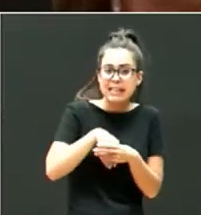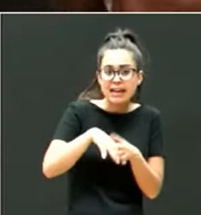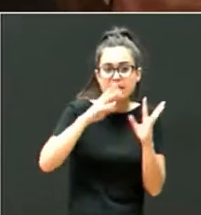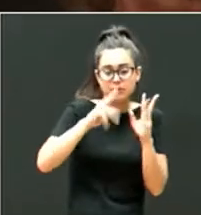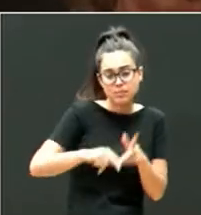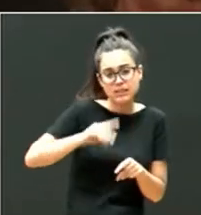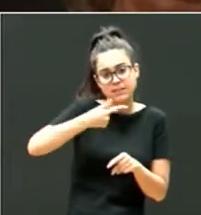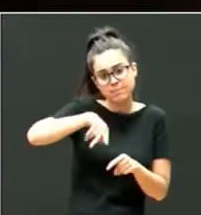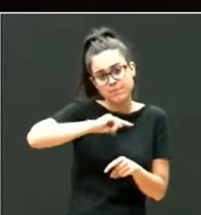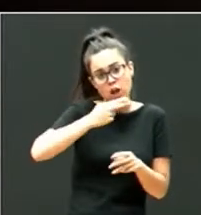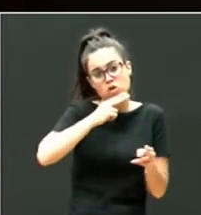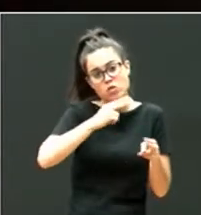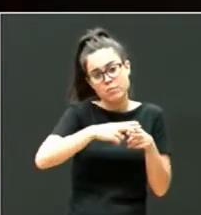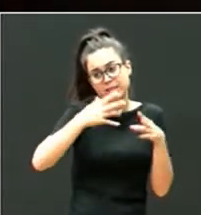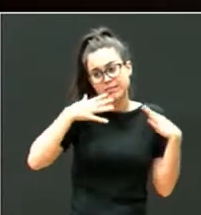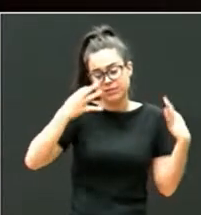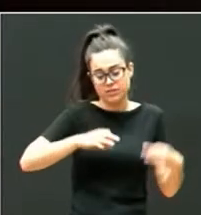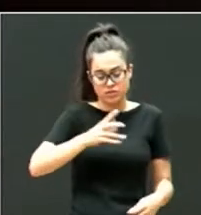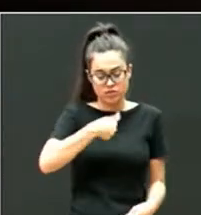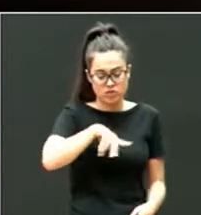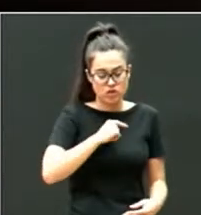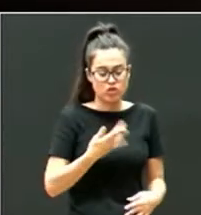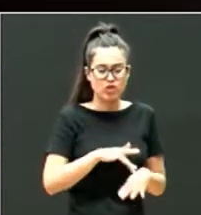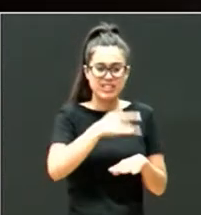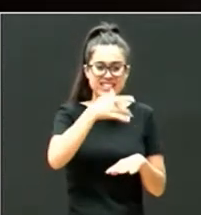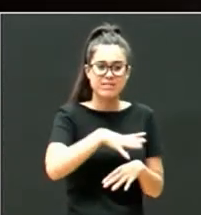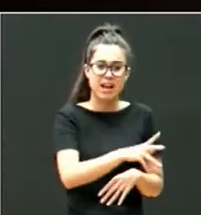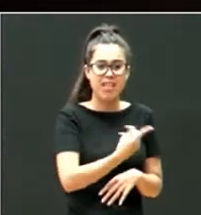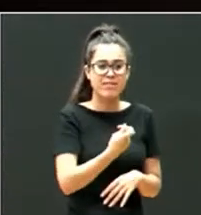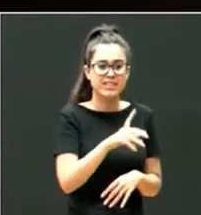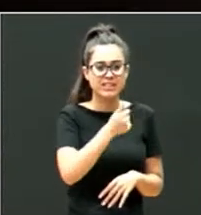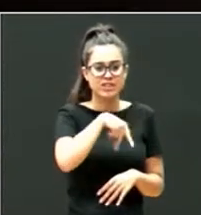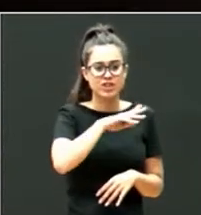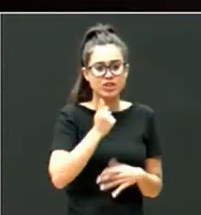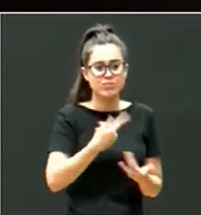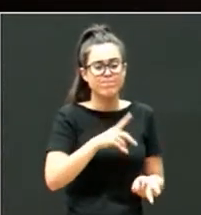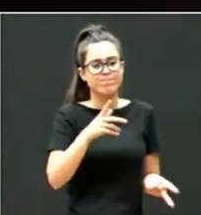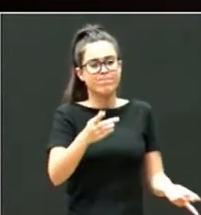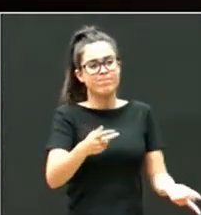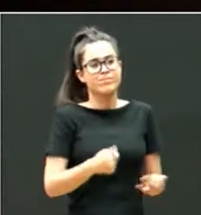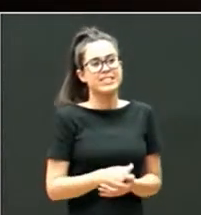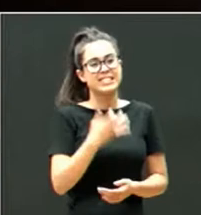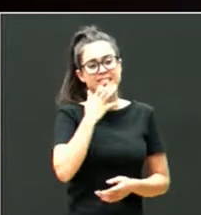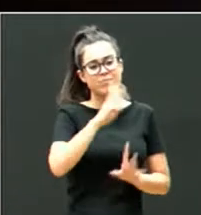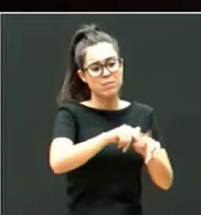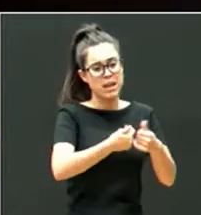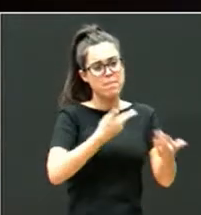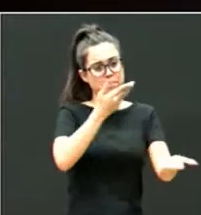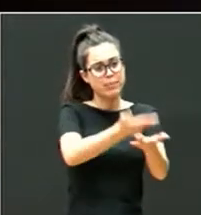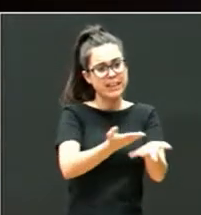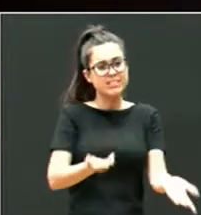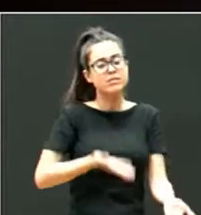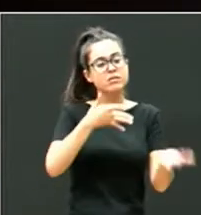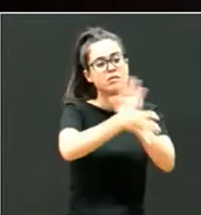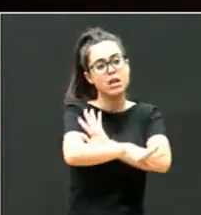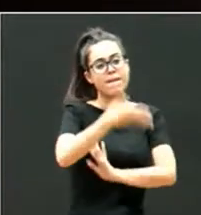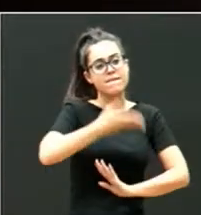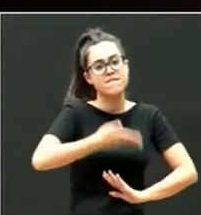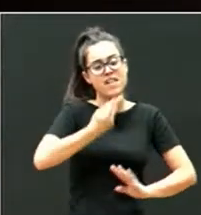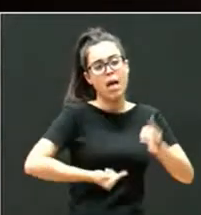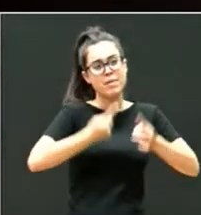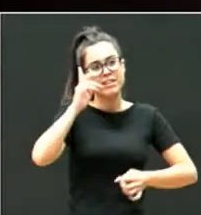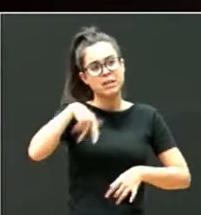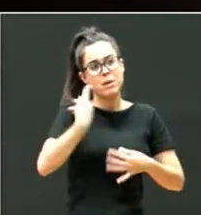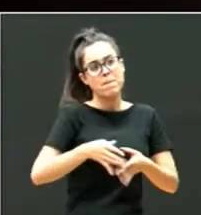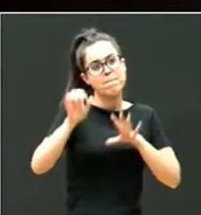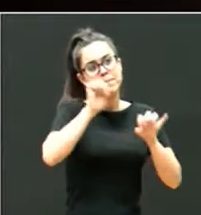Es muy importante que seamos todos sensibles a que eso, si lo pide la familia, es importante. Hay veces que son casos de protección